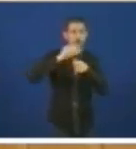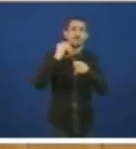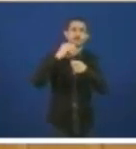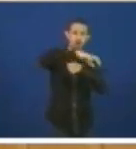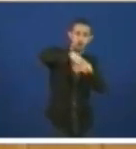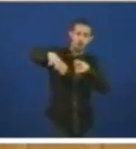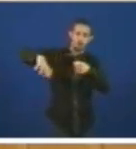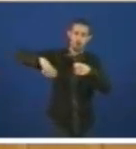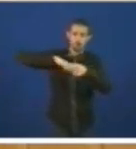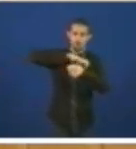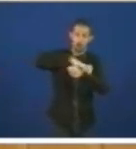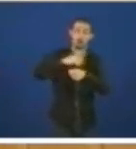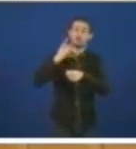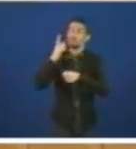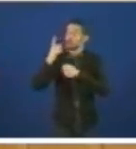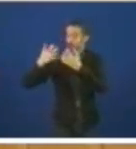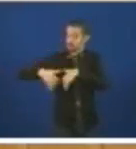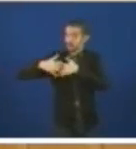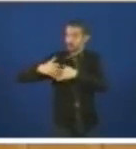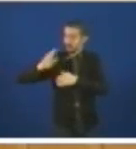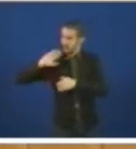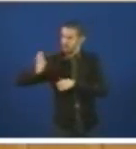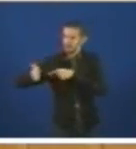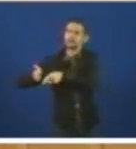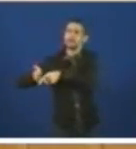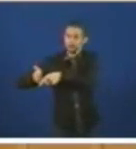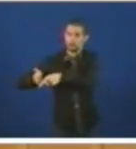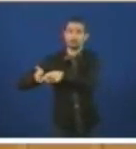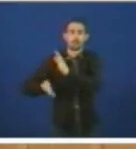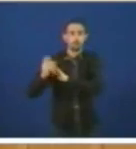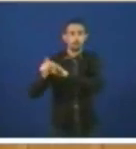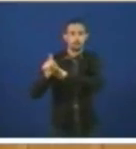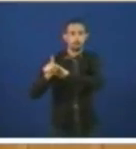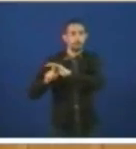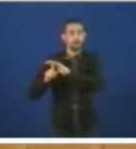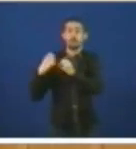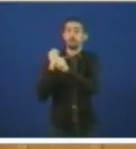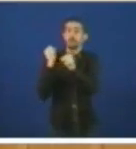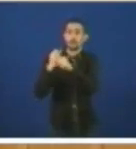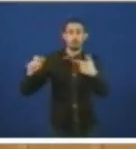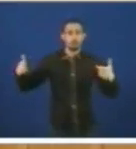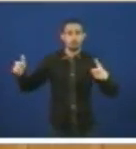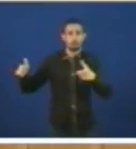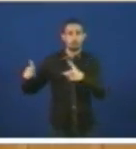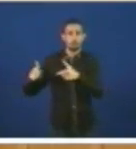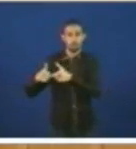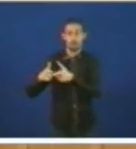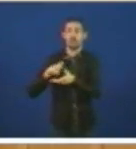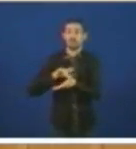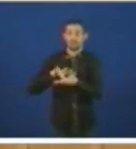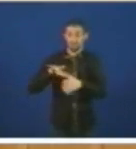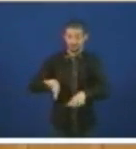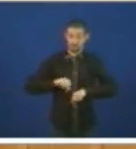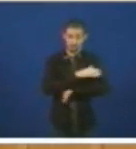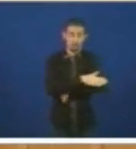motor económico que está ferido e que está quedándose sen carga de trabalho. Dende que goberna o